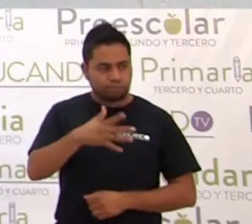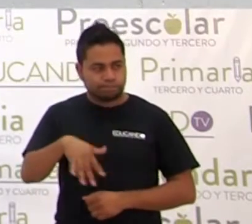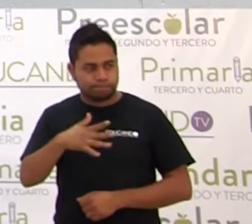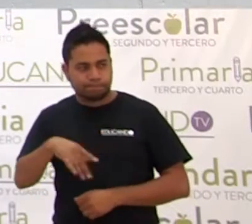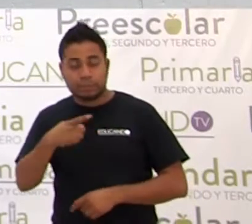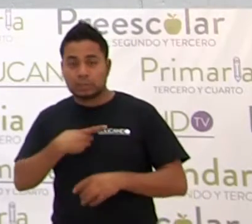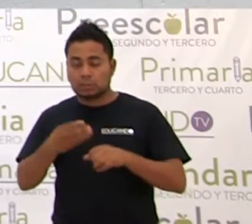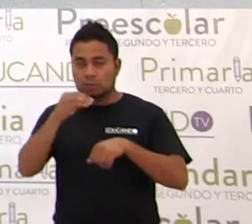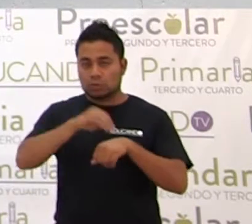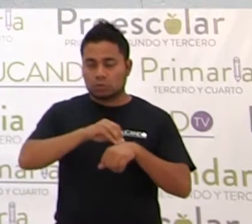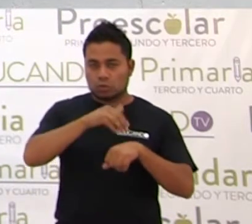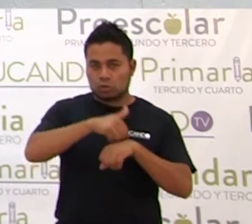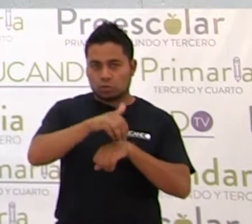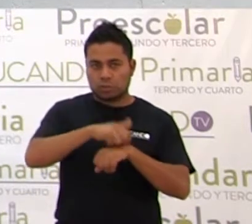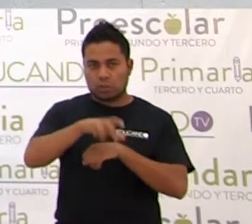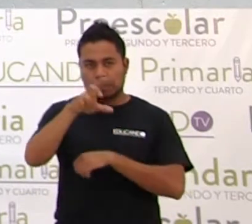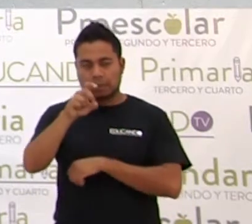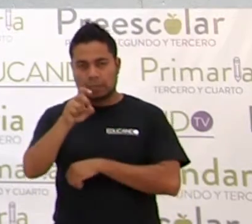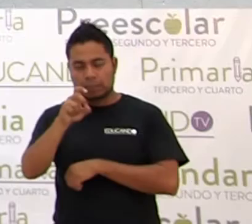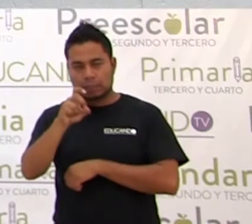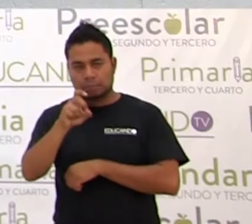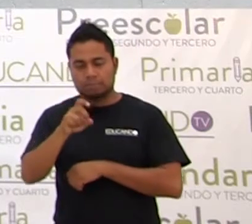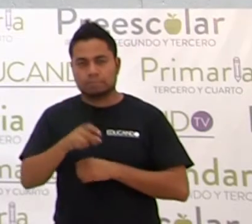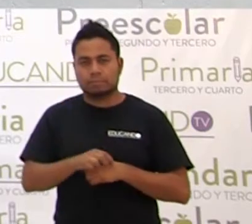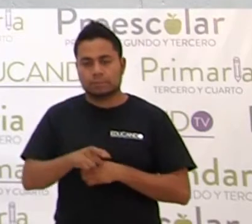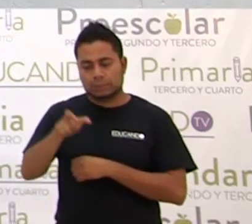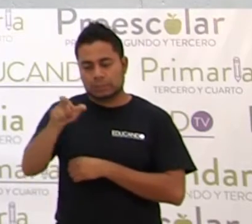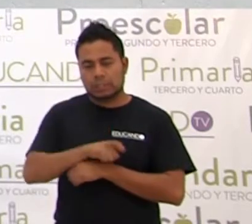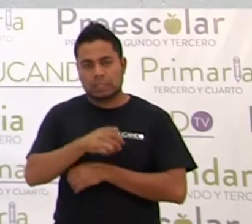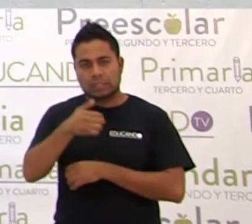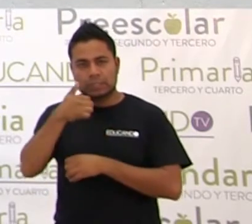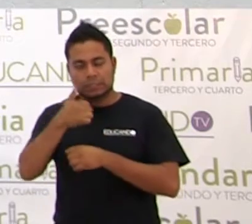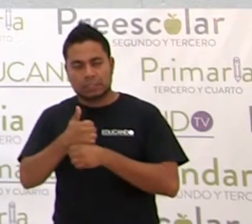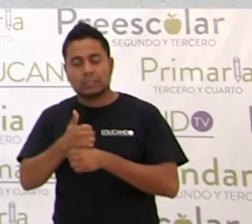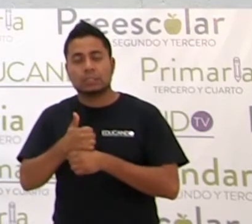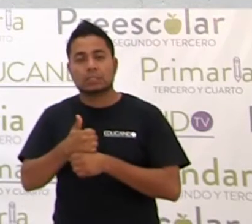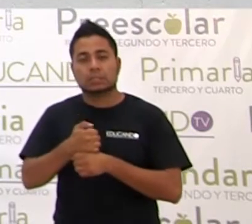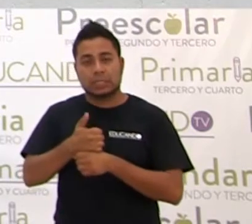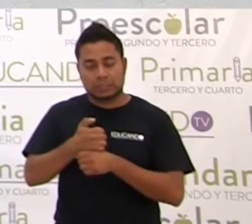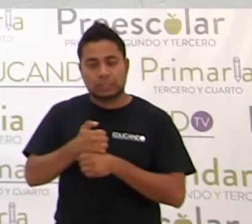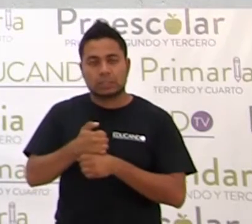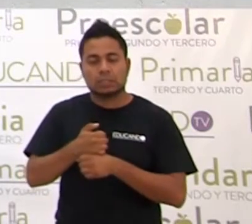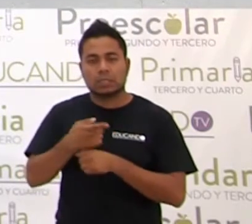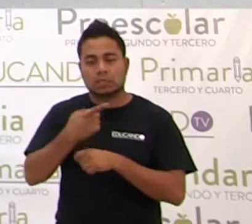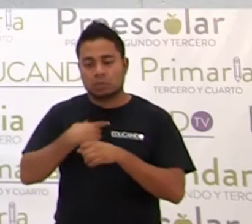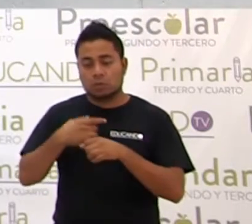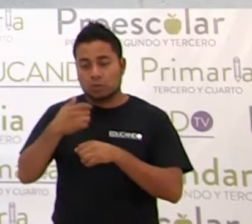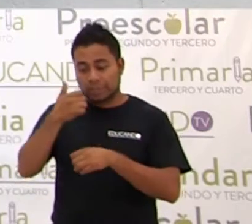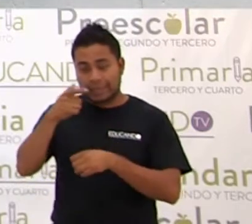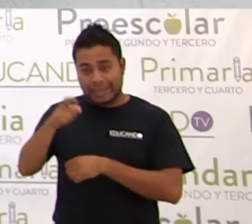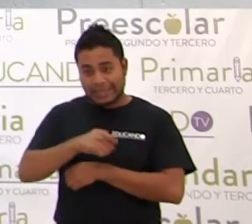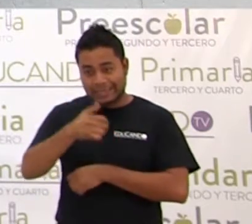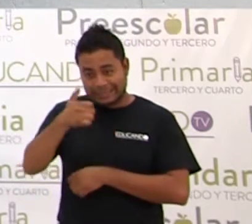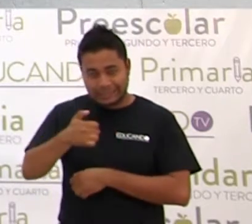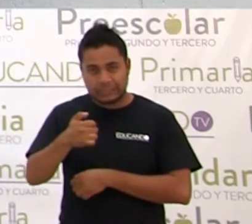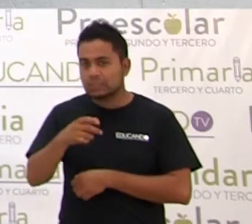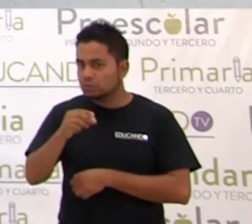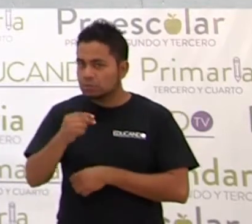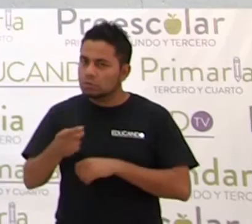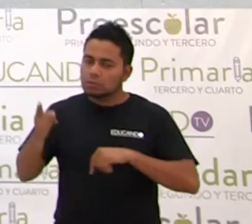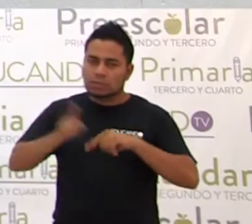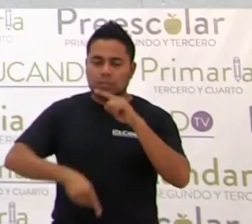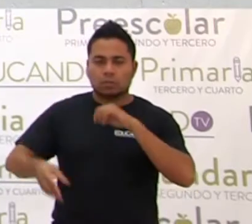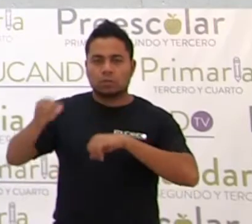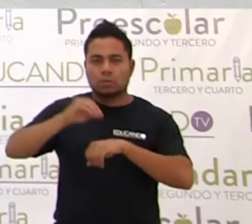Ponemos el número 30, ¿sí? X sexta. En lugar de X sexta, ponemos el hexágono,